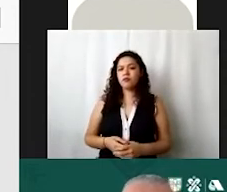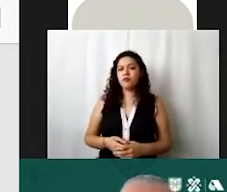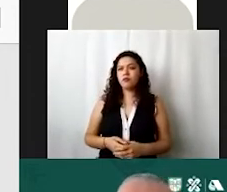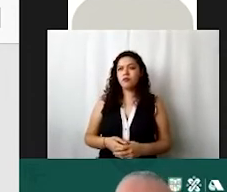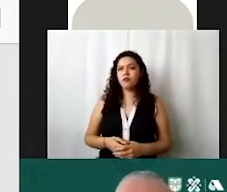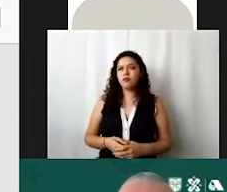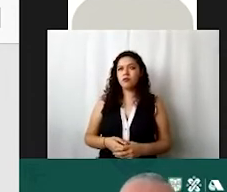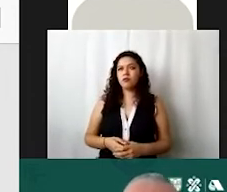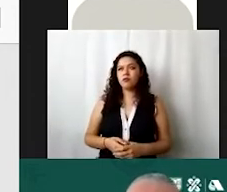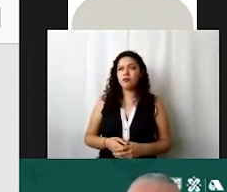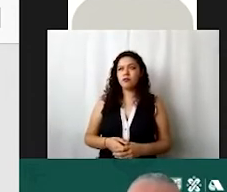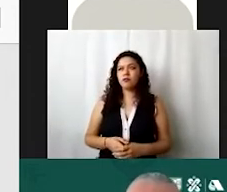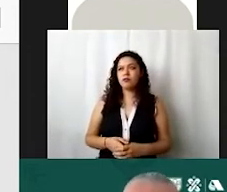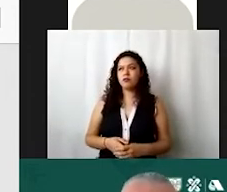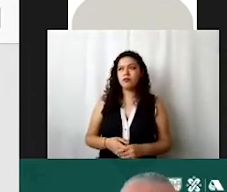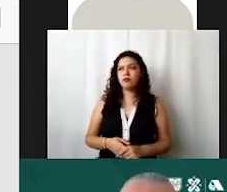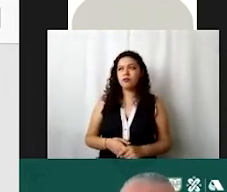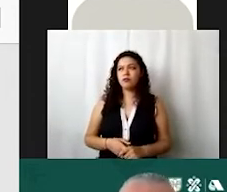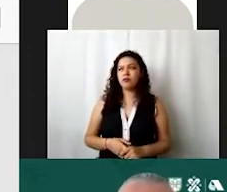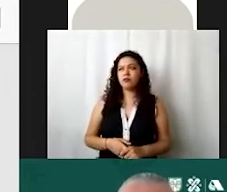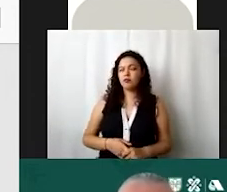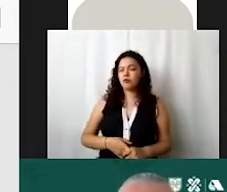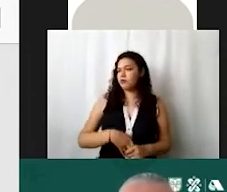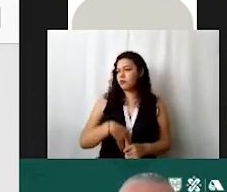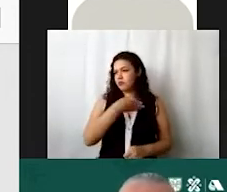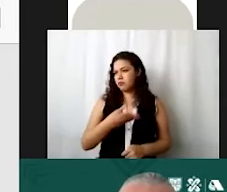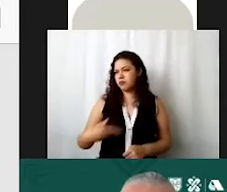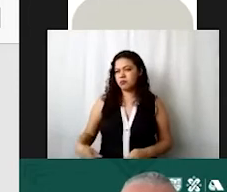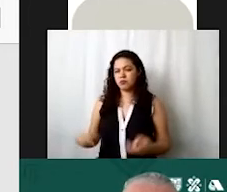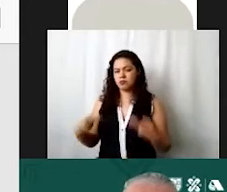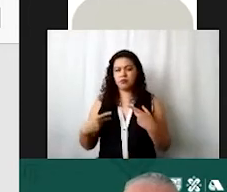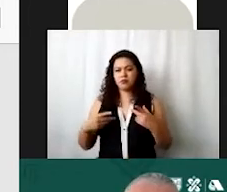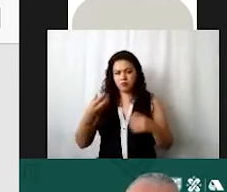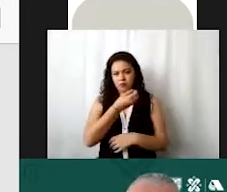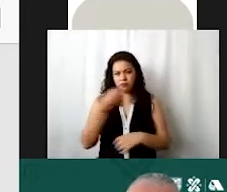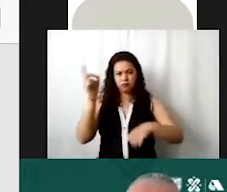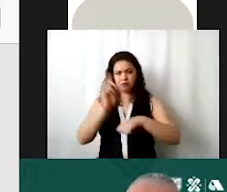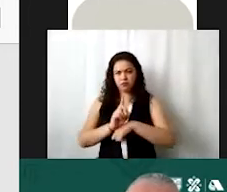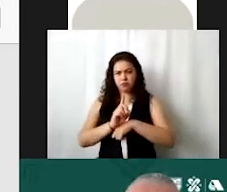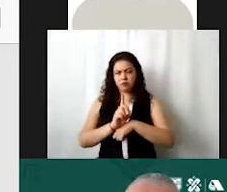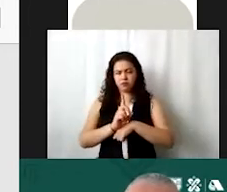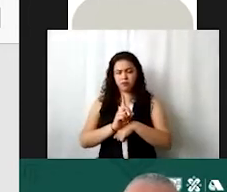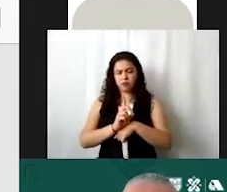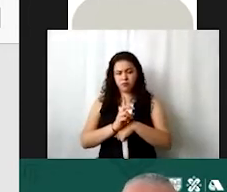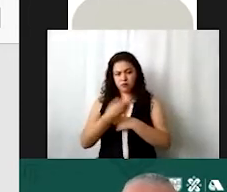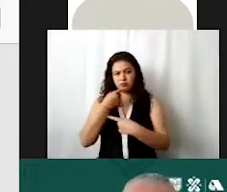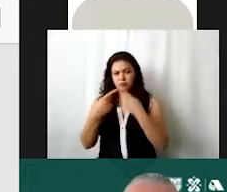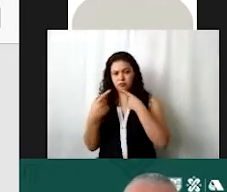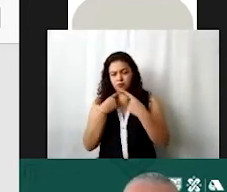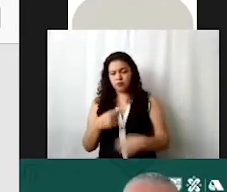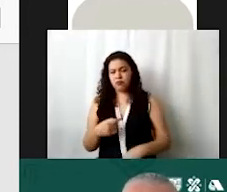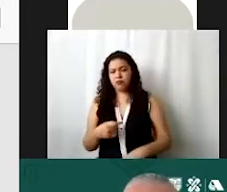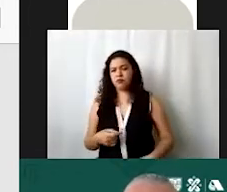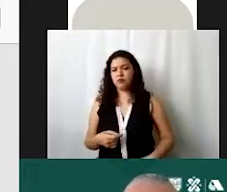el presidente someterá a consideración de los presentes el orden del día señalando en la